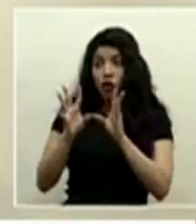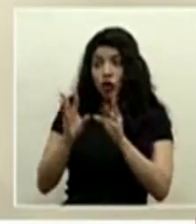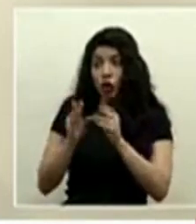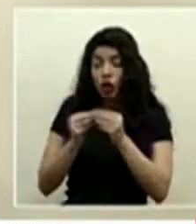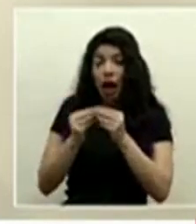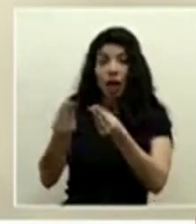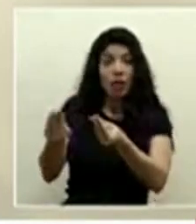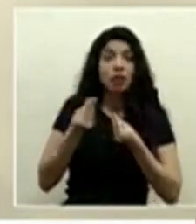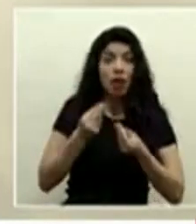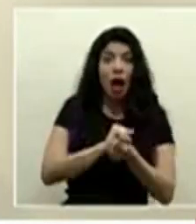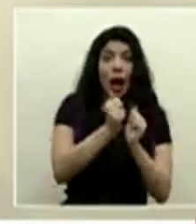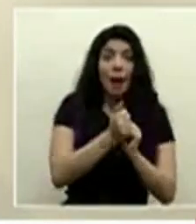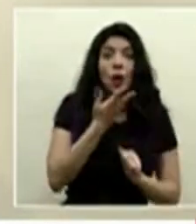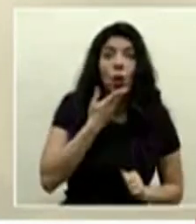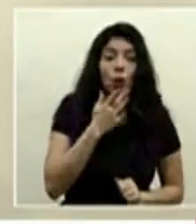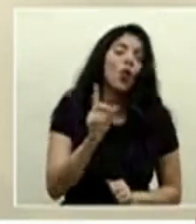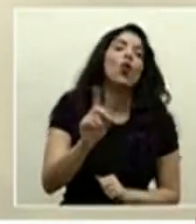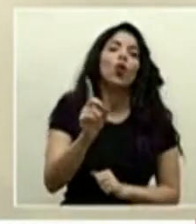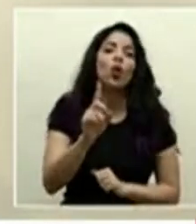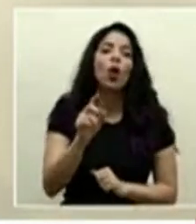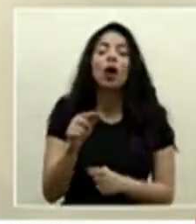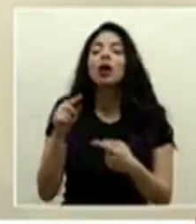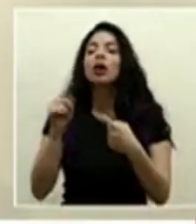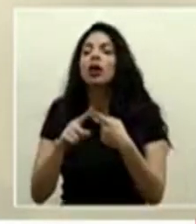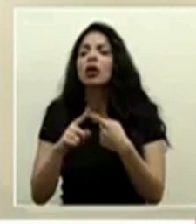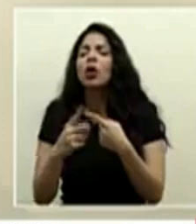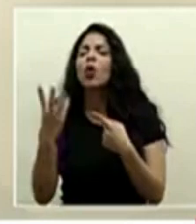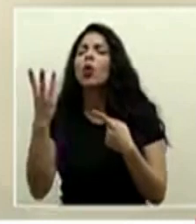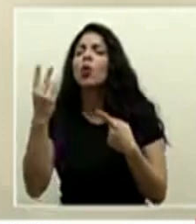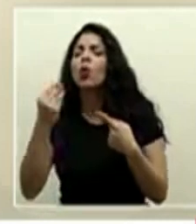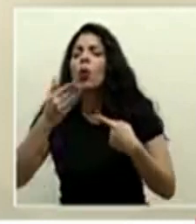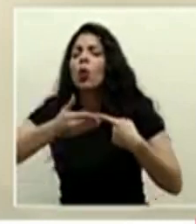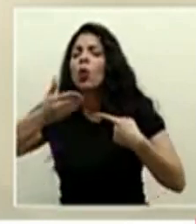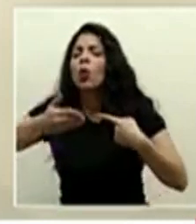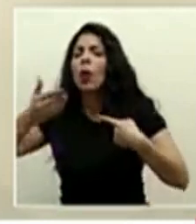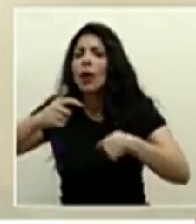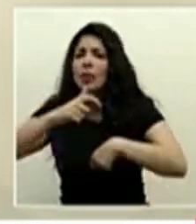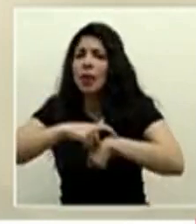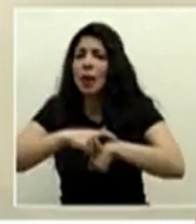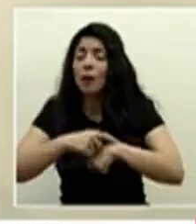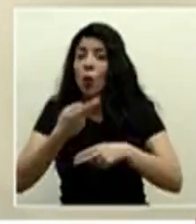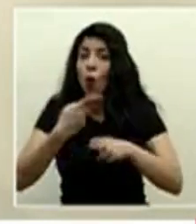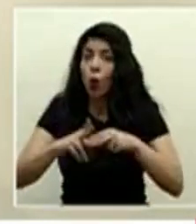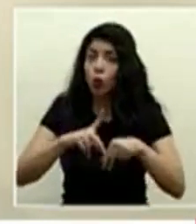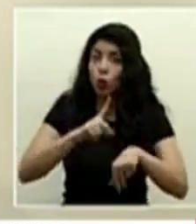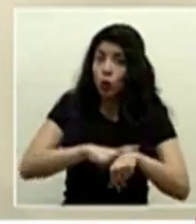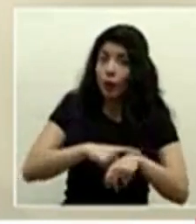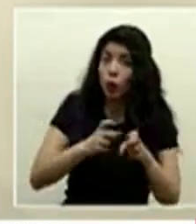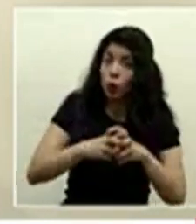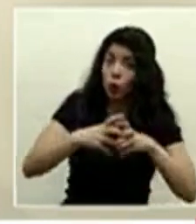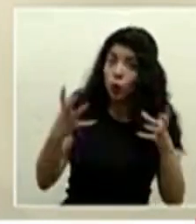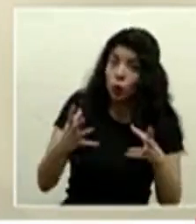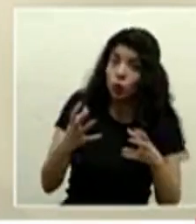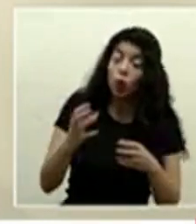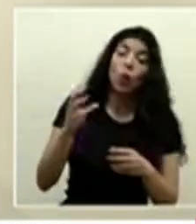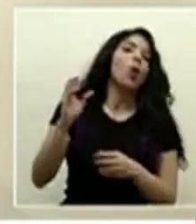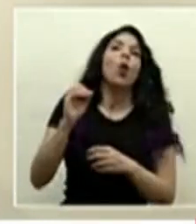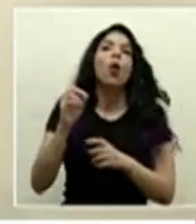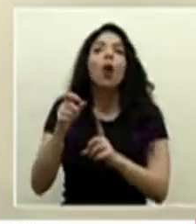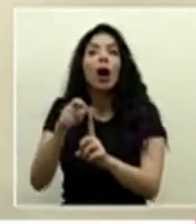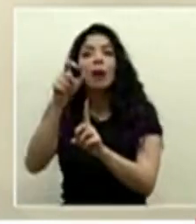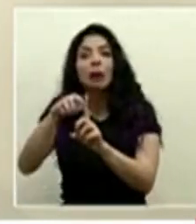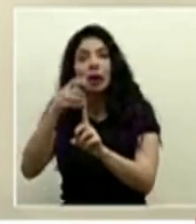sino es que tanto se están dando esos casos en el tiempo han surgido en poco tiempo no se han captado